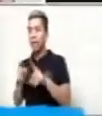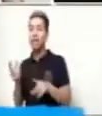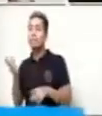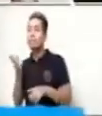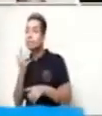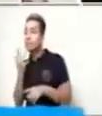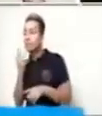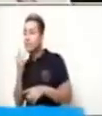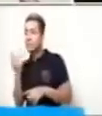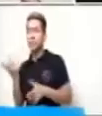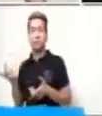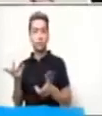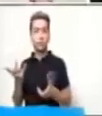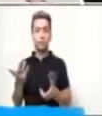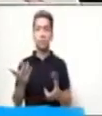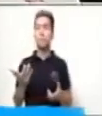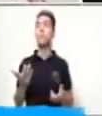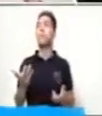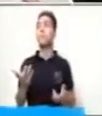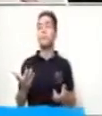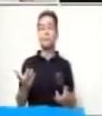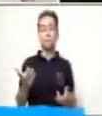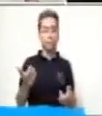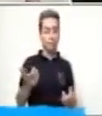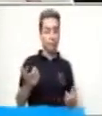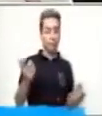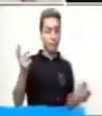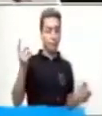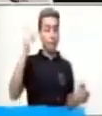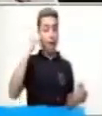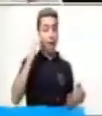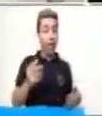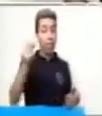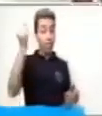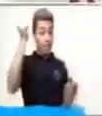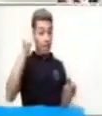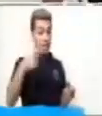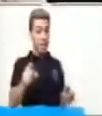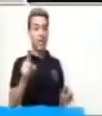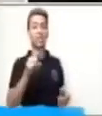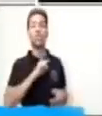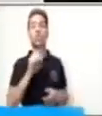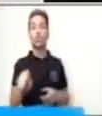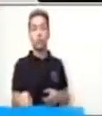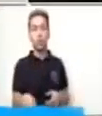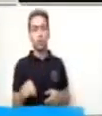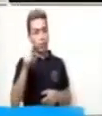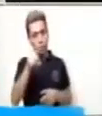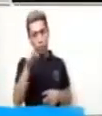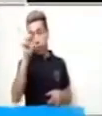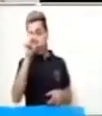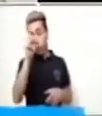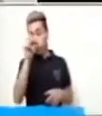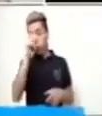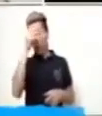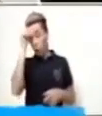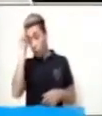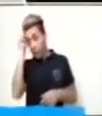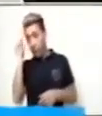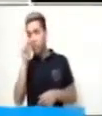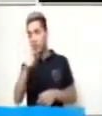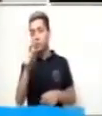Adivina quién soy. No te olvides que es necesario al momento de realizar una